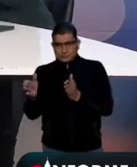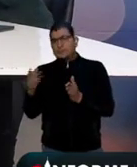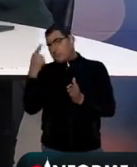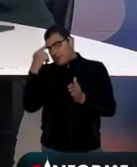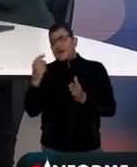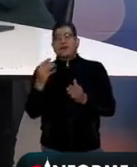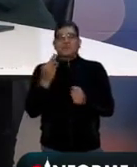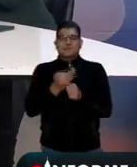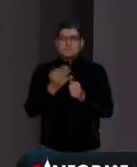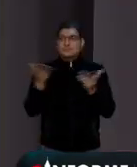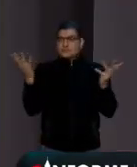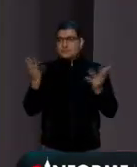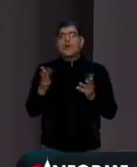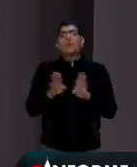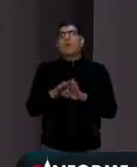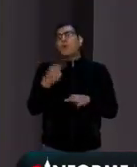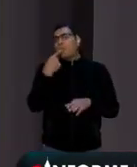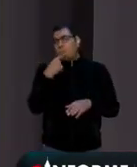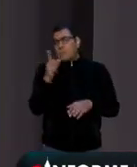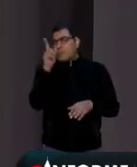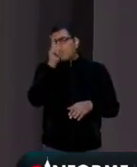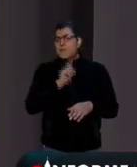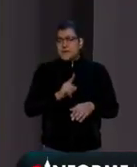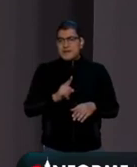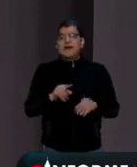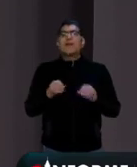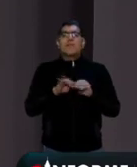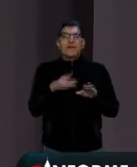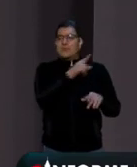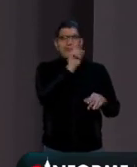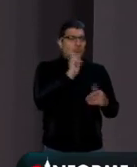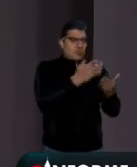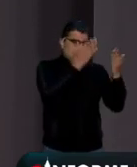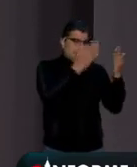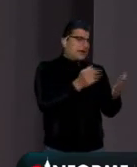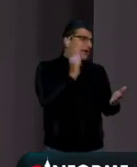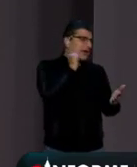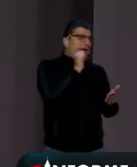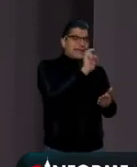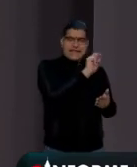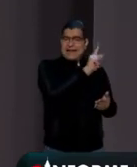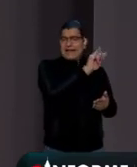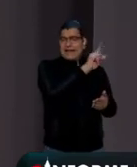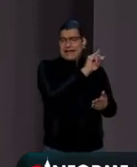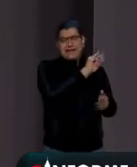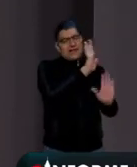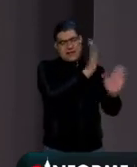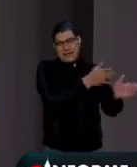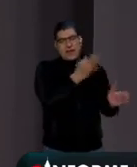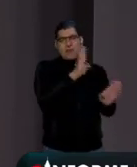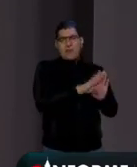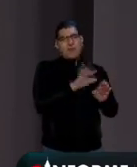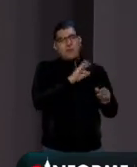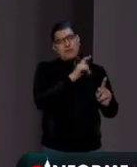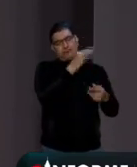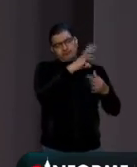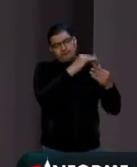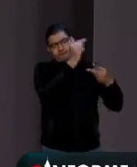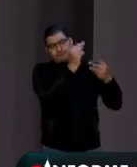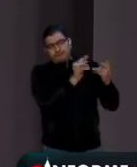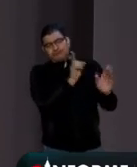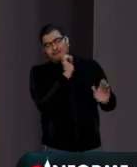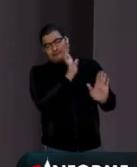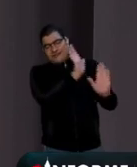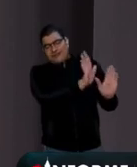práctica de mentir, y eso va más allá del personaje de Lili Telles, aunque sí podríamos decir algunas particularidades de ella, creo que